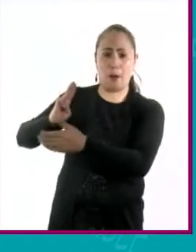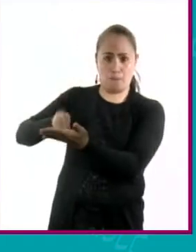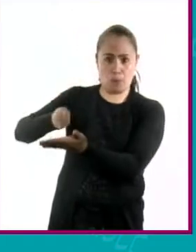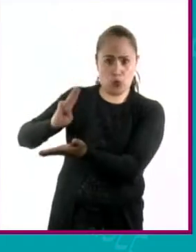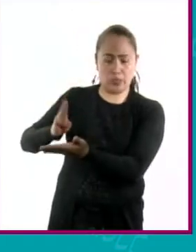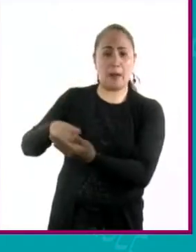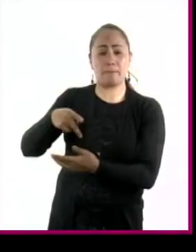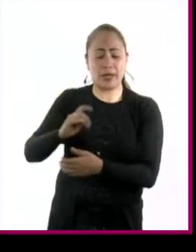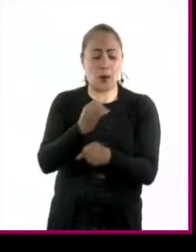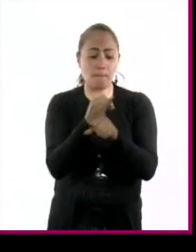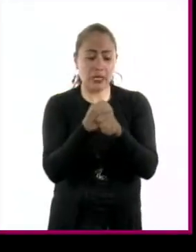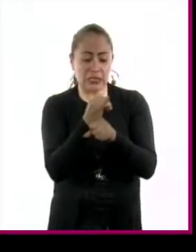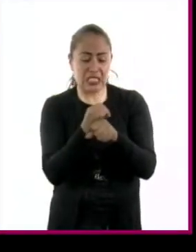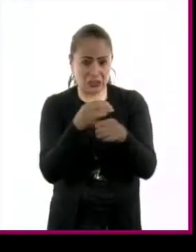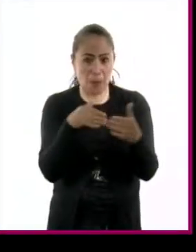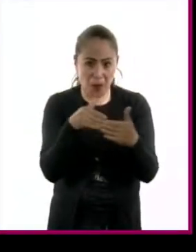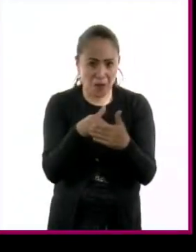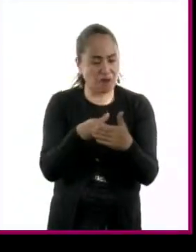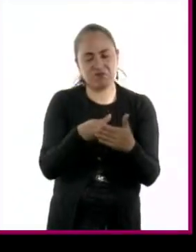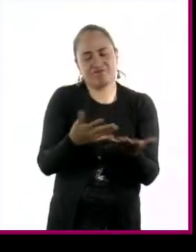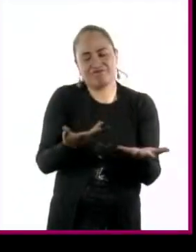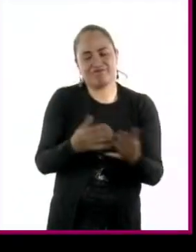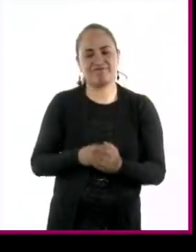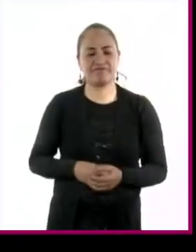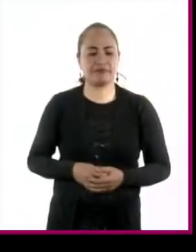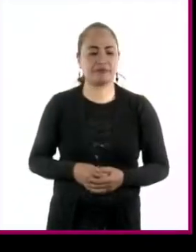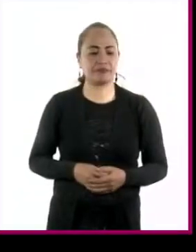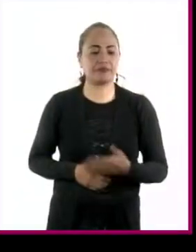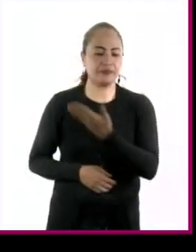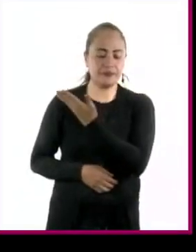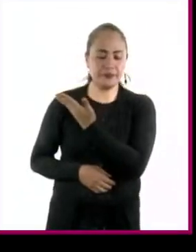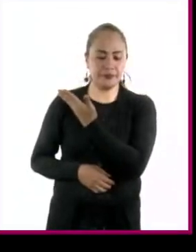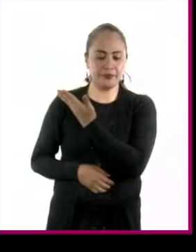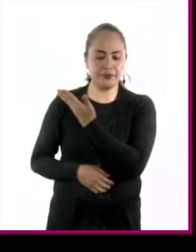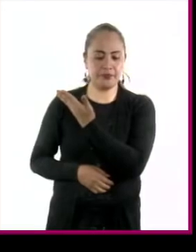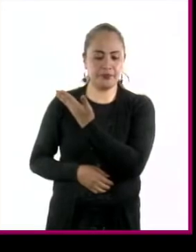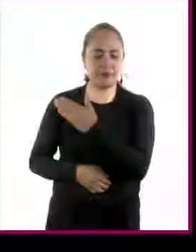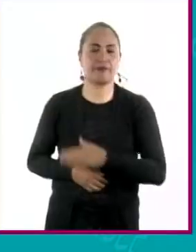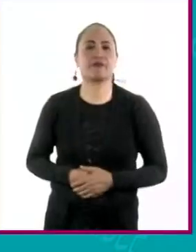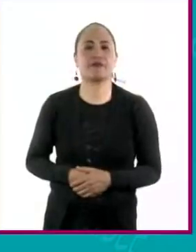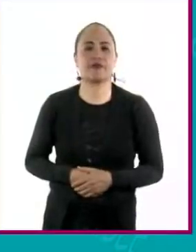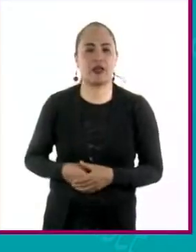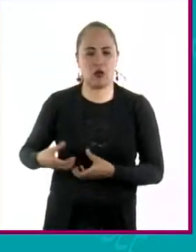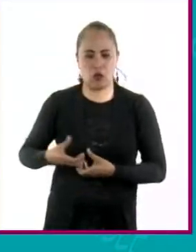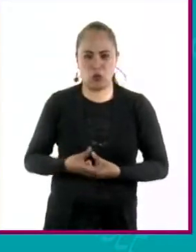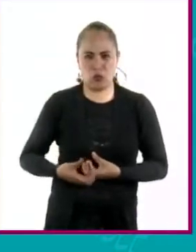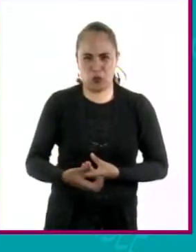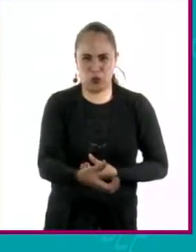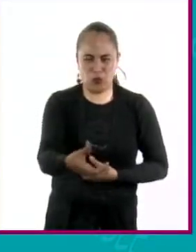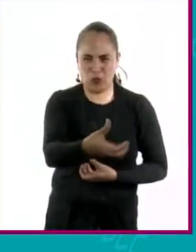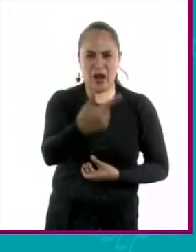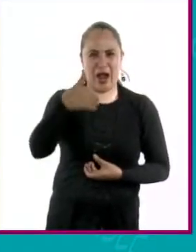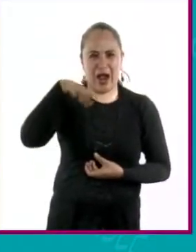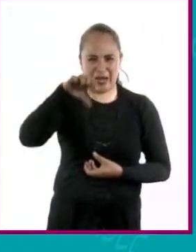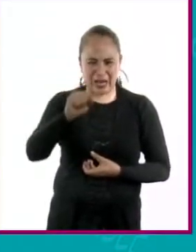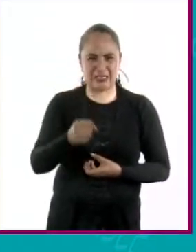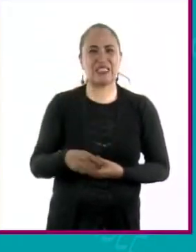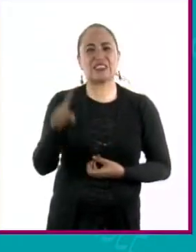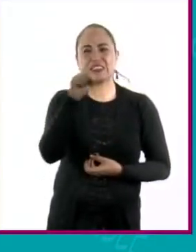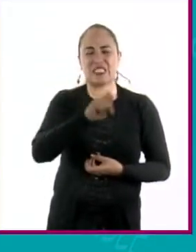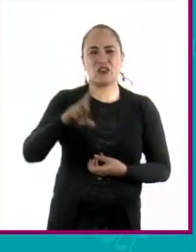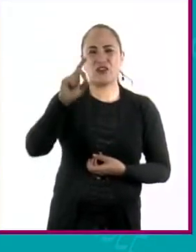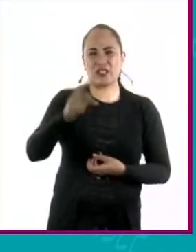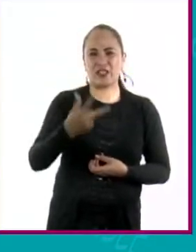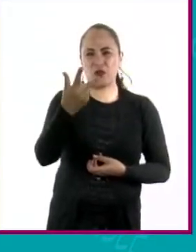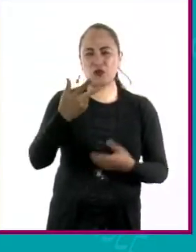obstaculizadas. La Huelilpan Hidalgo. La explosión e incendio de un ducto de combustible provocó la muerte de 138